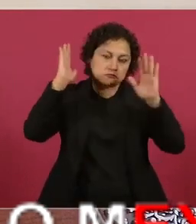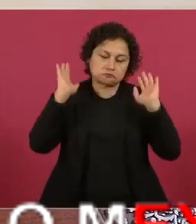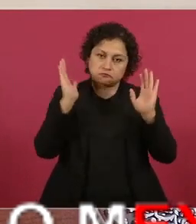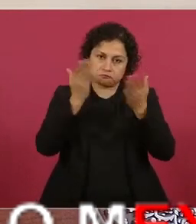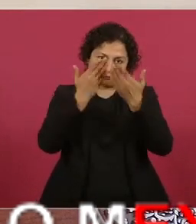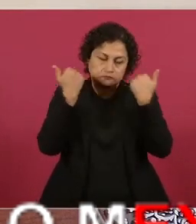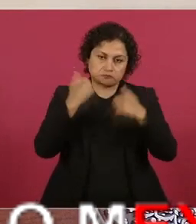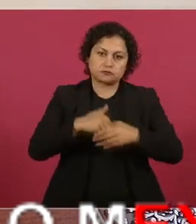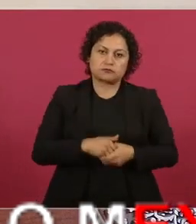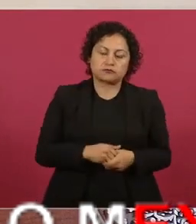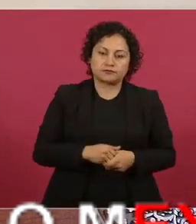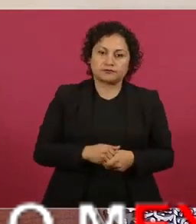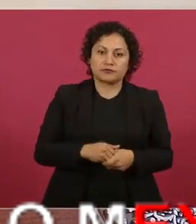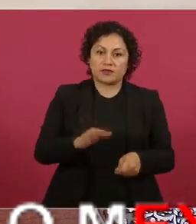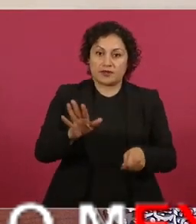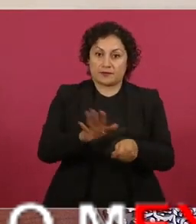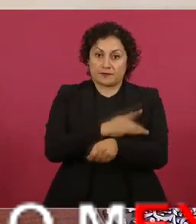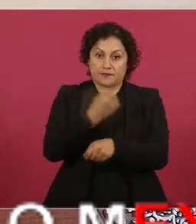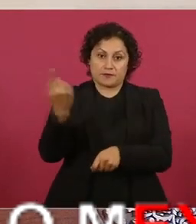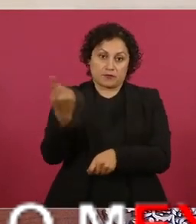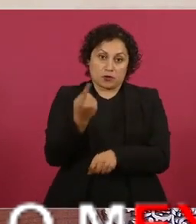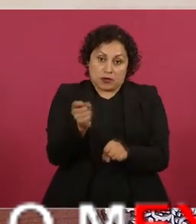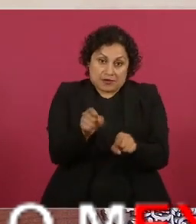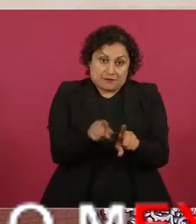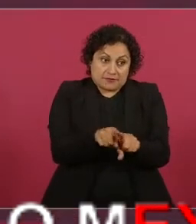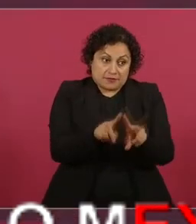en la corte